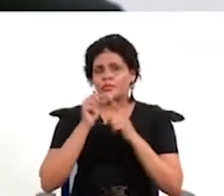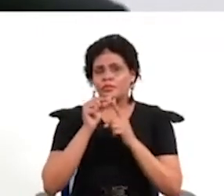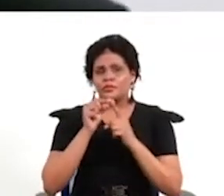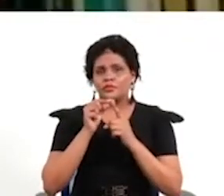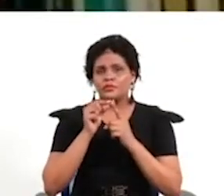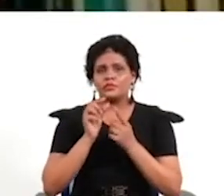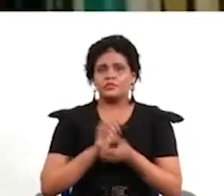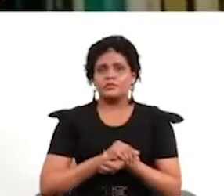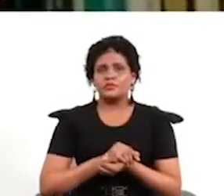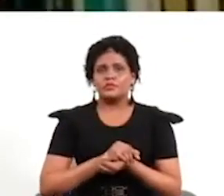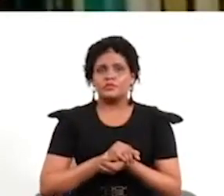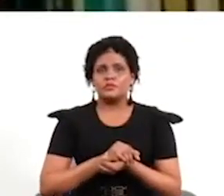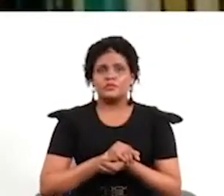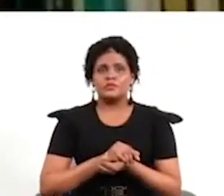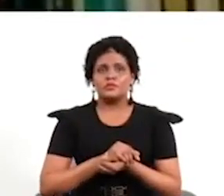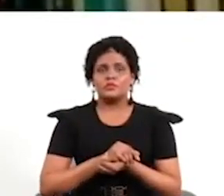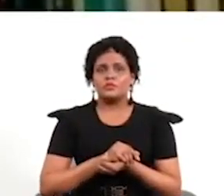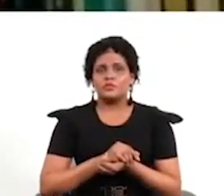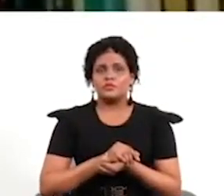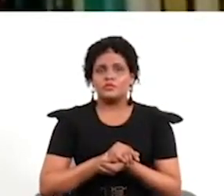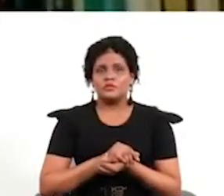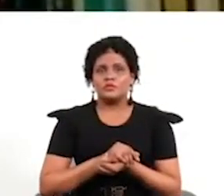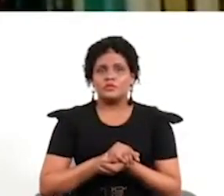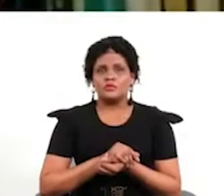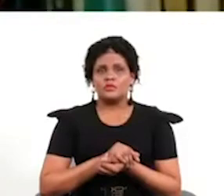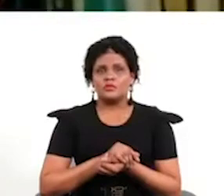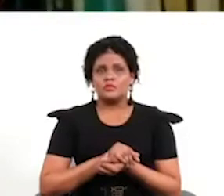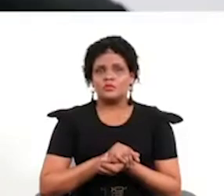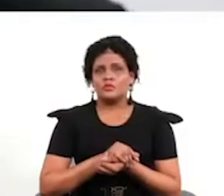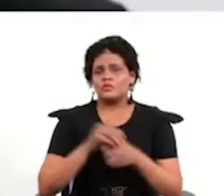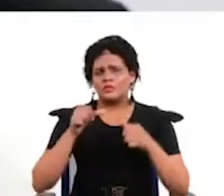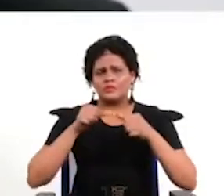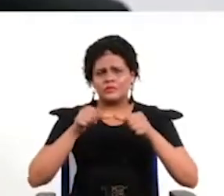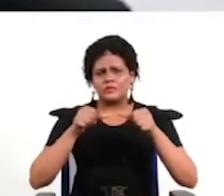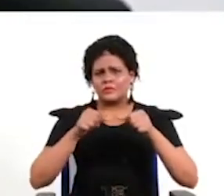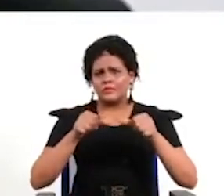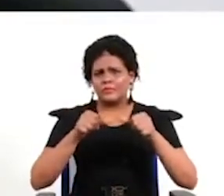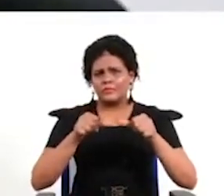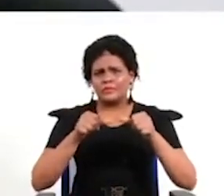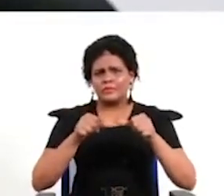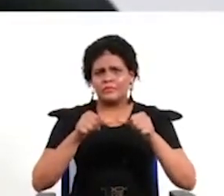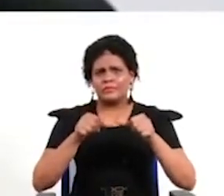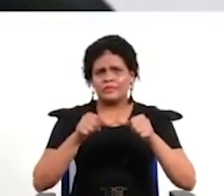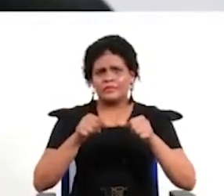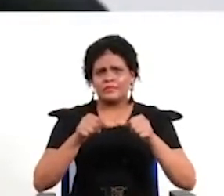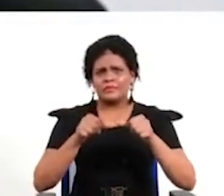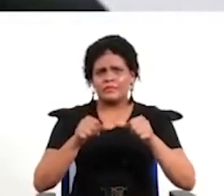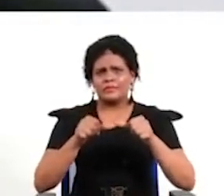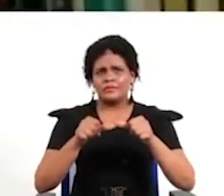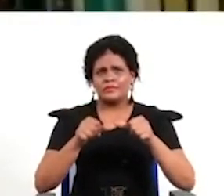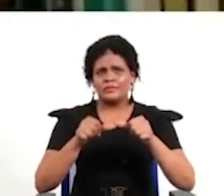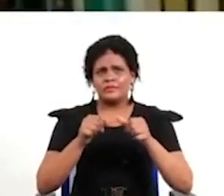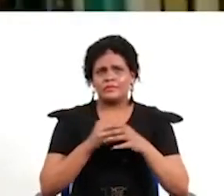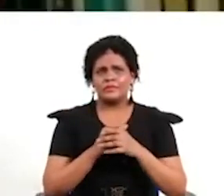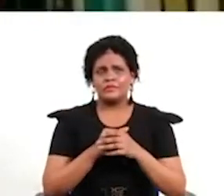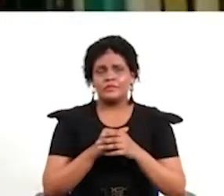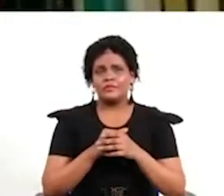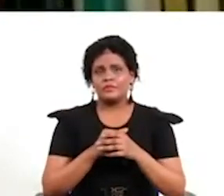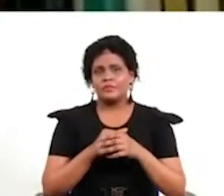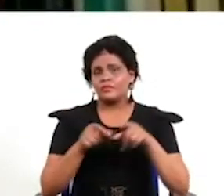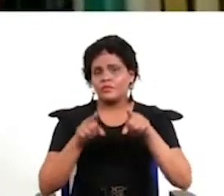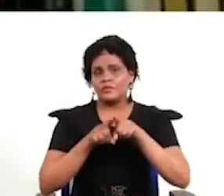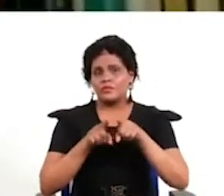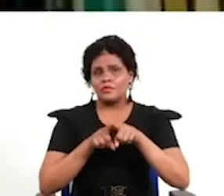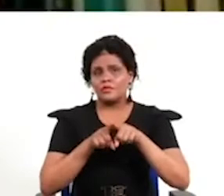sí yo creo que el tiempo juega siempre en todo proceso electoral de cualquier tipo